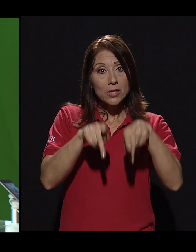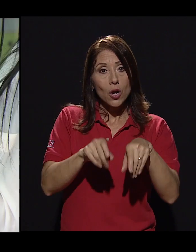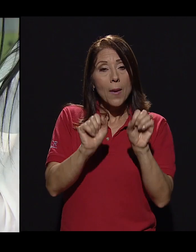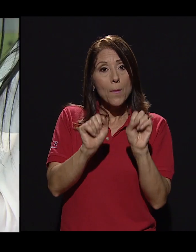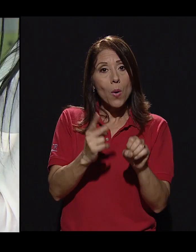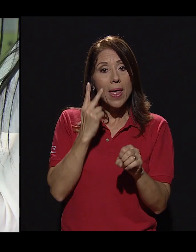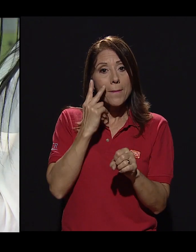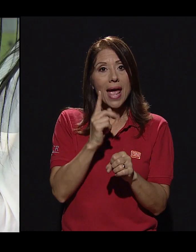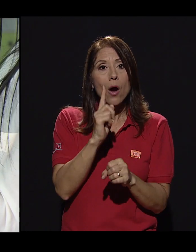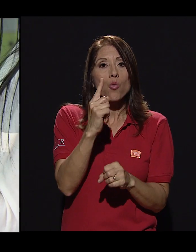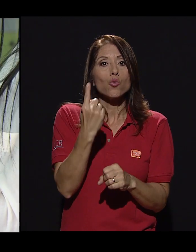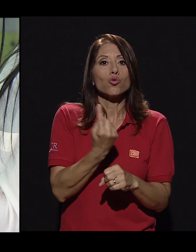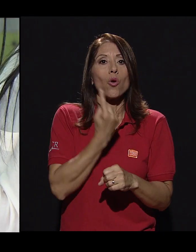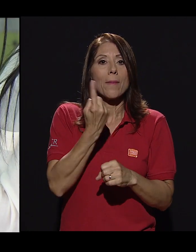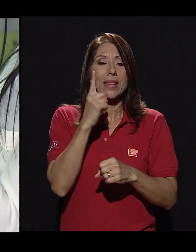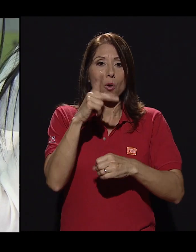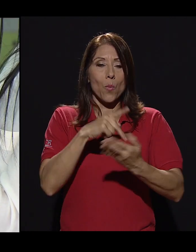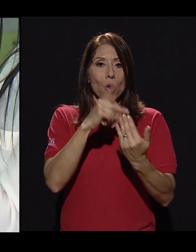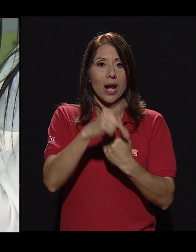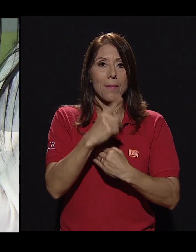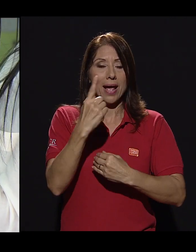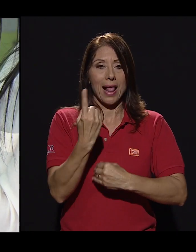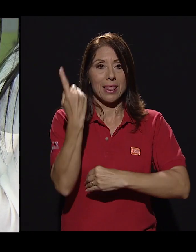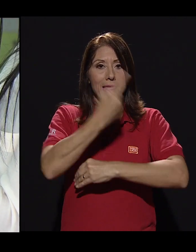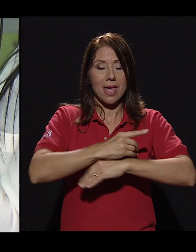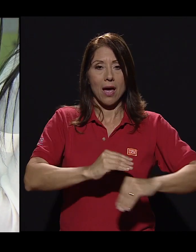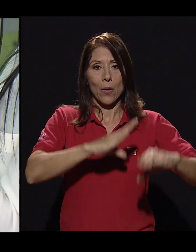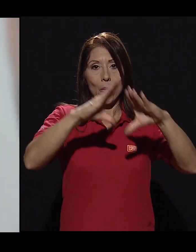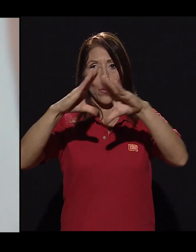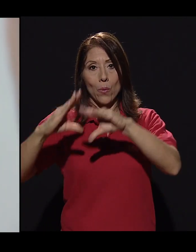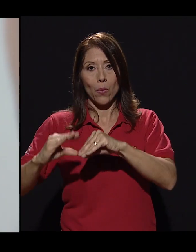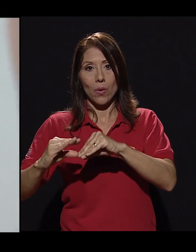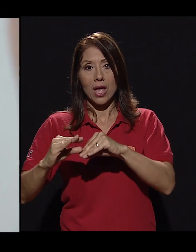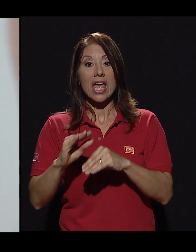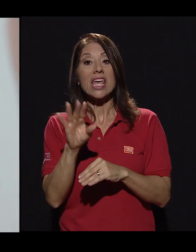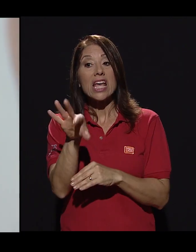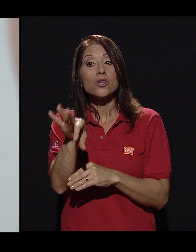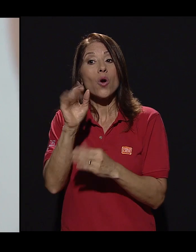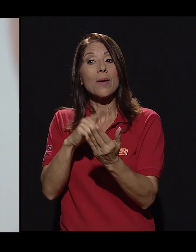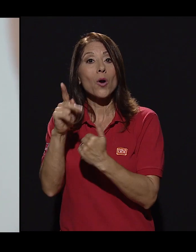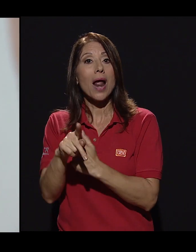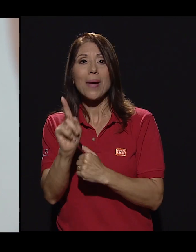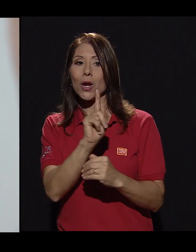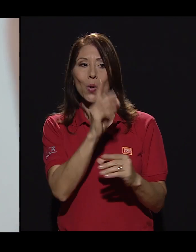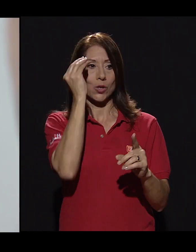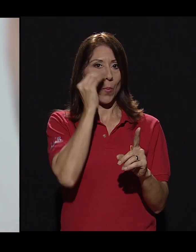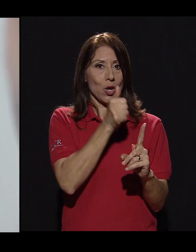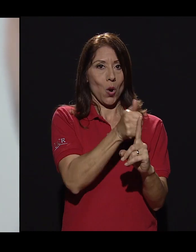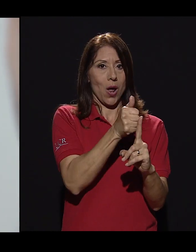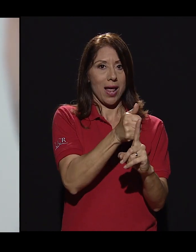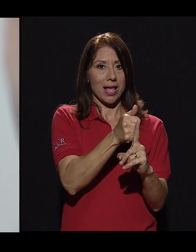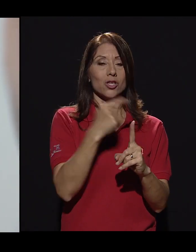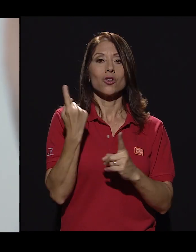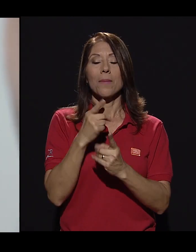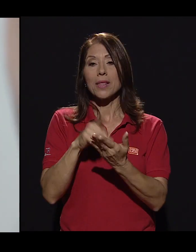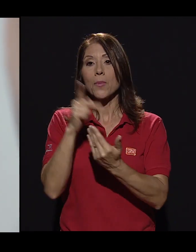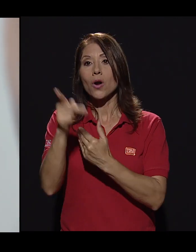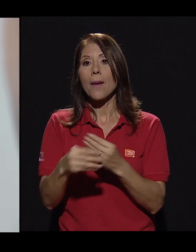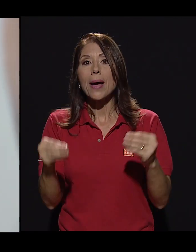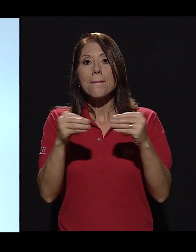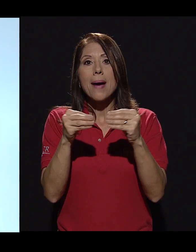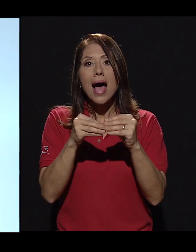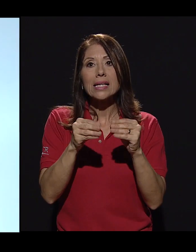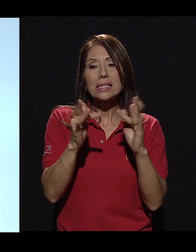usuario ver un solo programa al día y que la elección de este no queda a criterio propio, sino que será el programa de mayor rating.